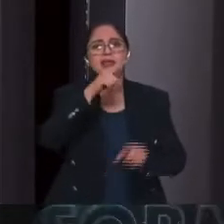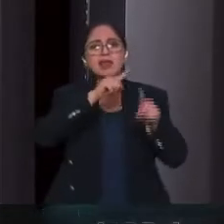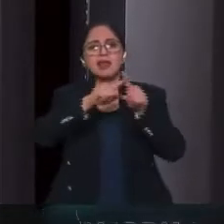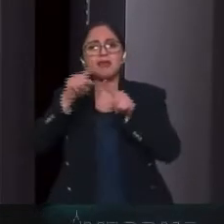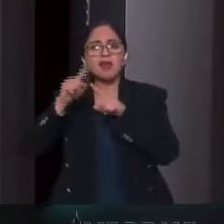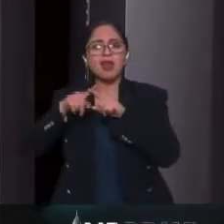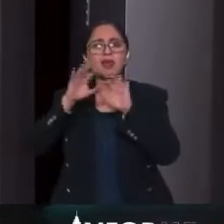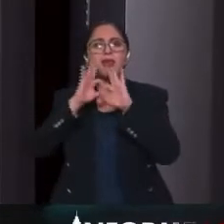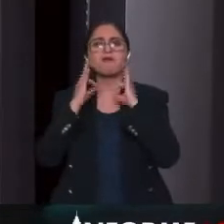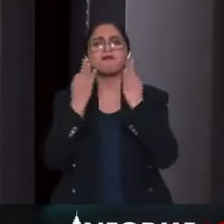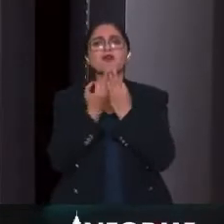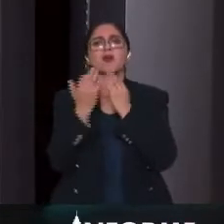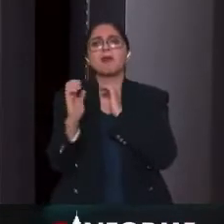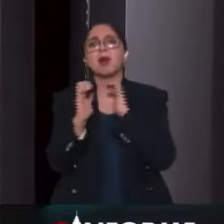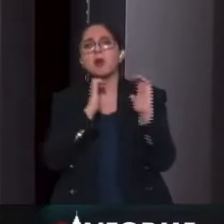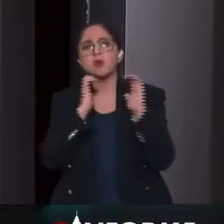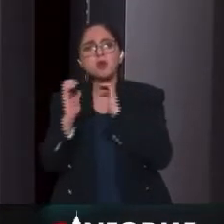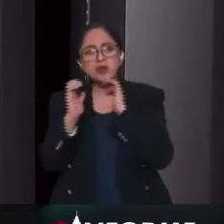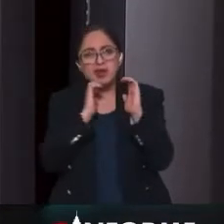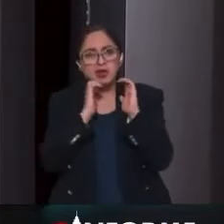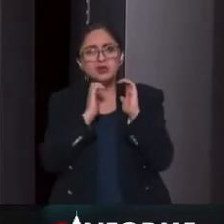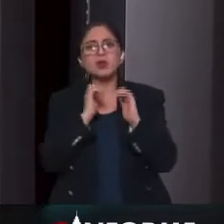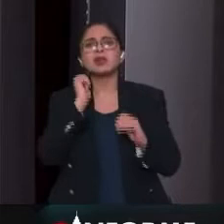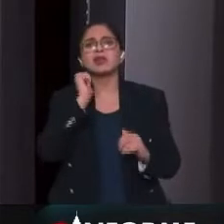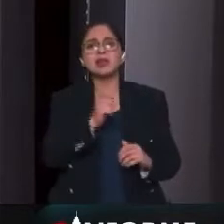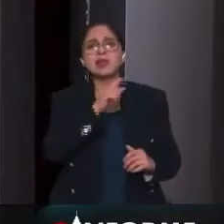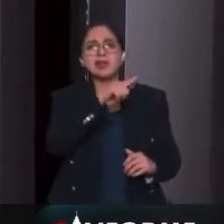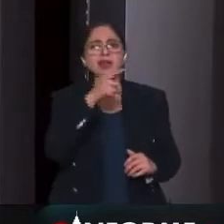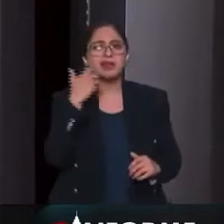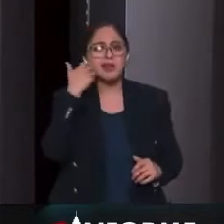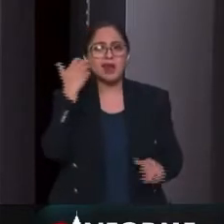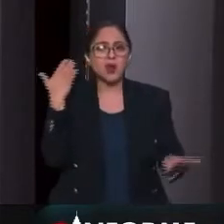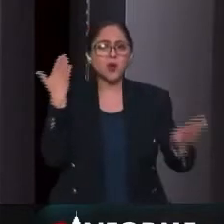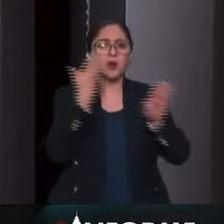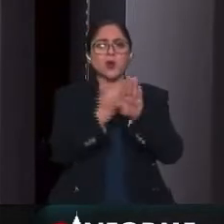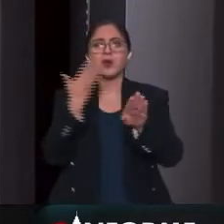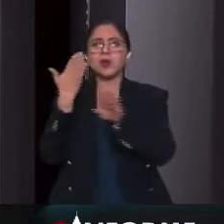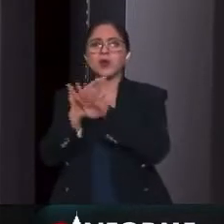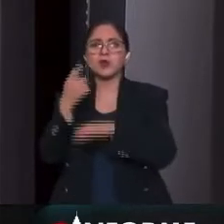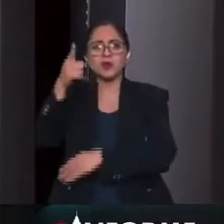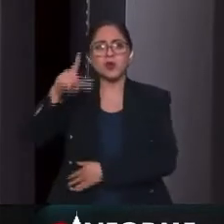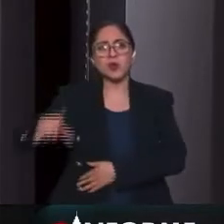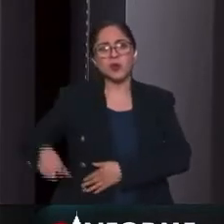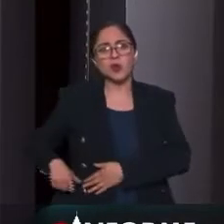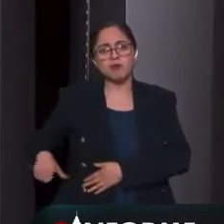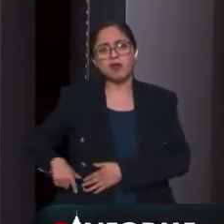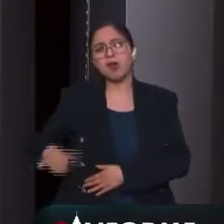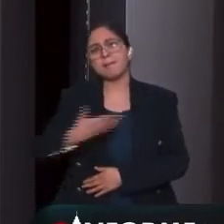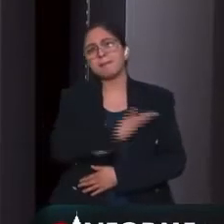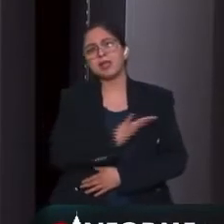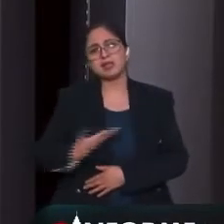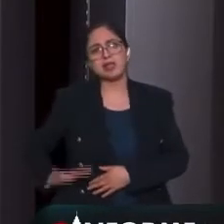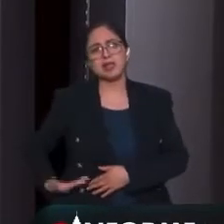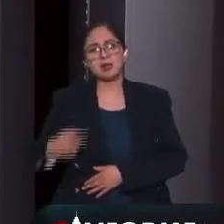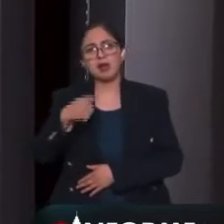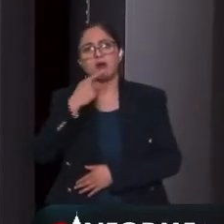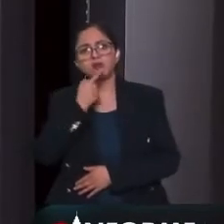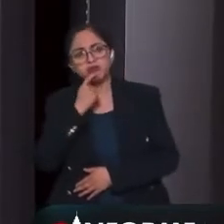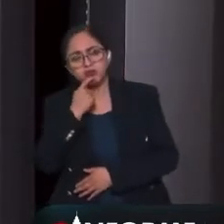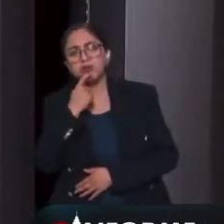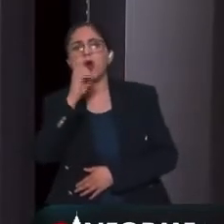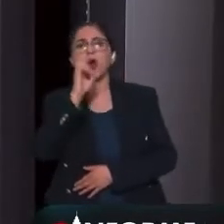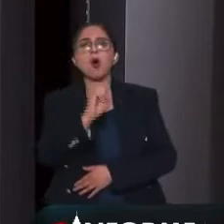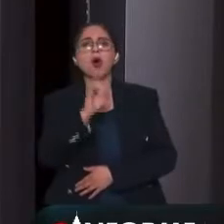intentan desestabilizar el gobierno del presidente Andrés Manuel López Obrador o generar unas falsas